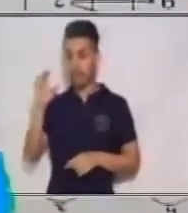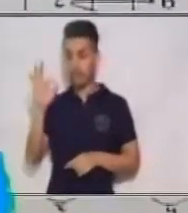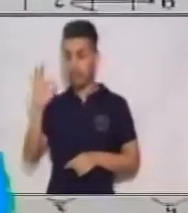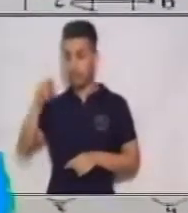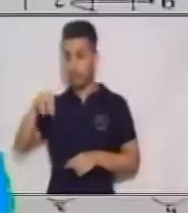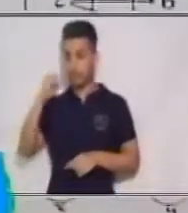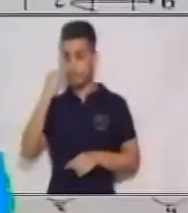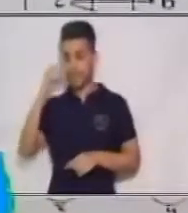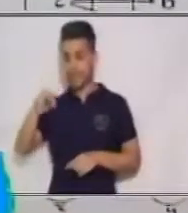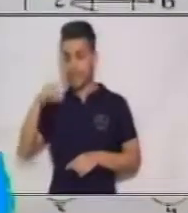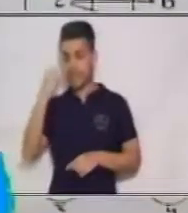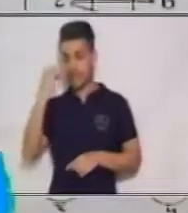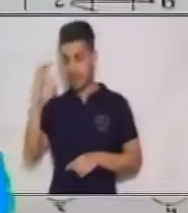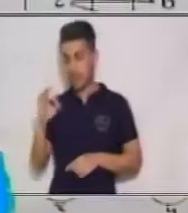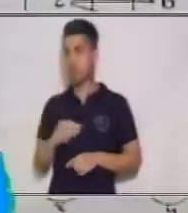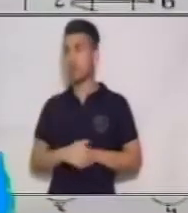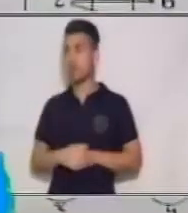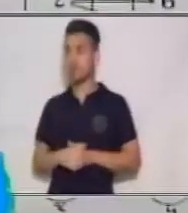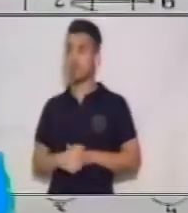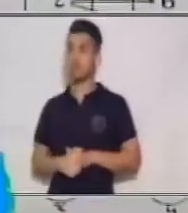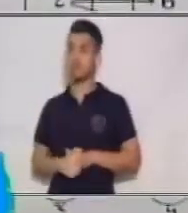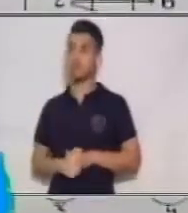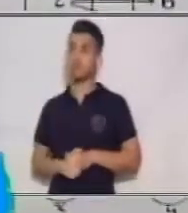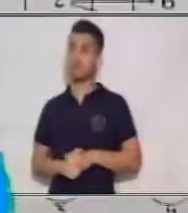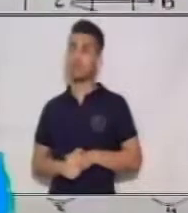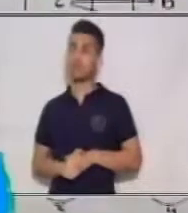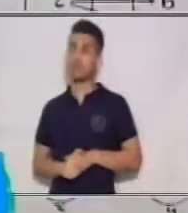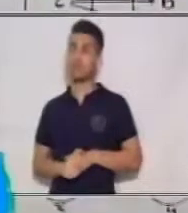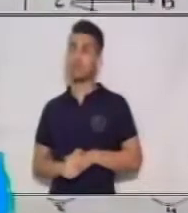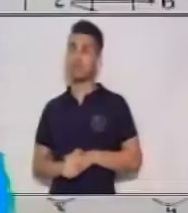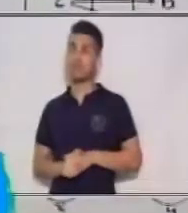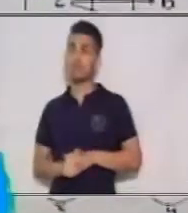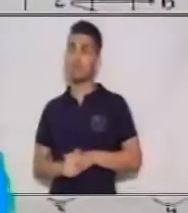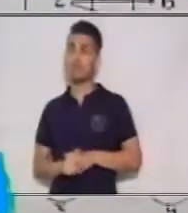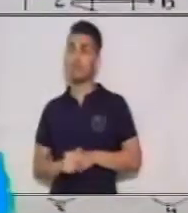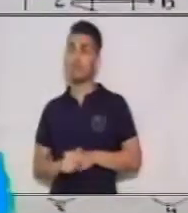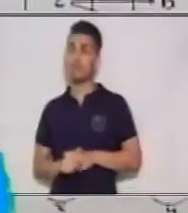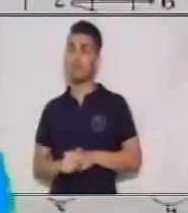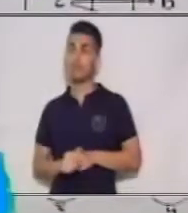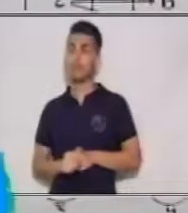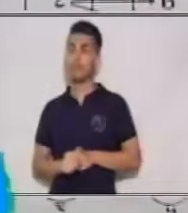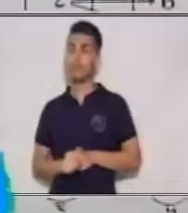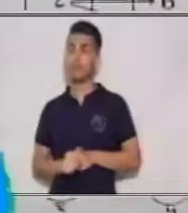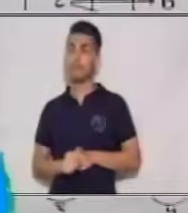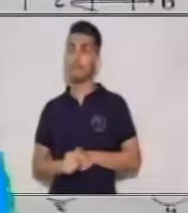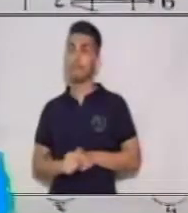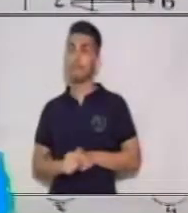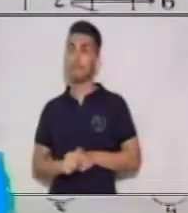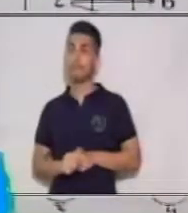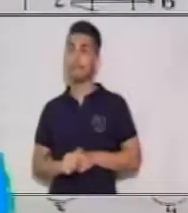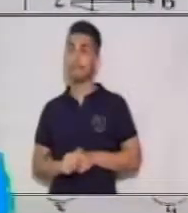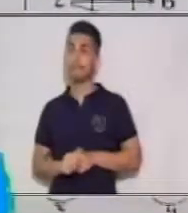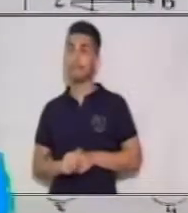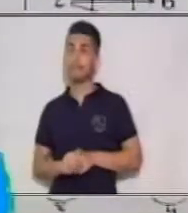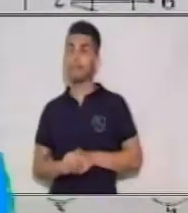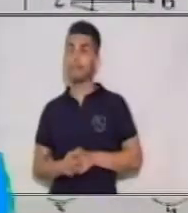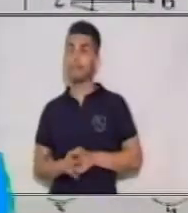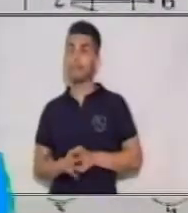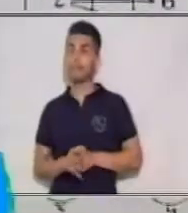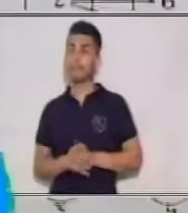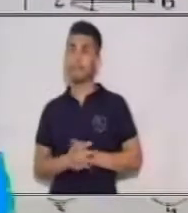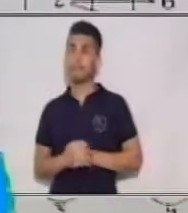dominio. Y este nuestro contradominio.